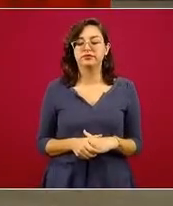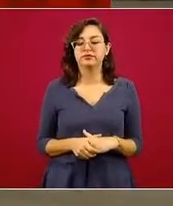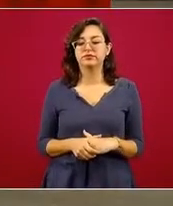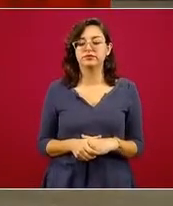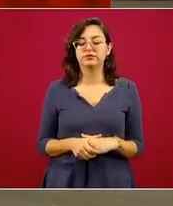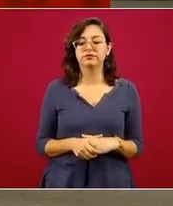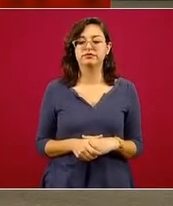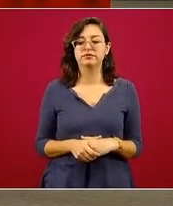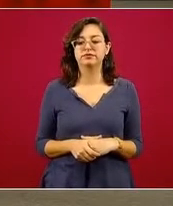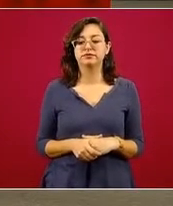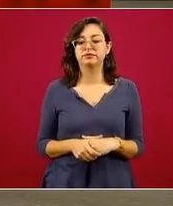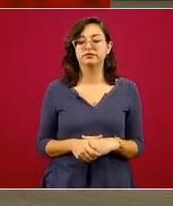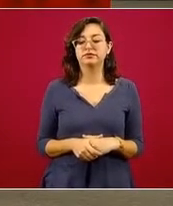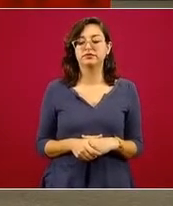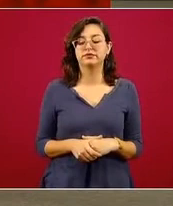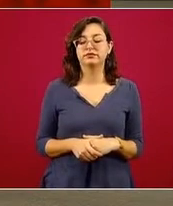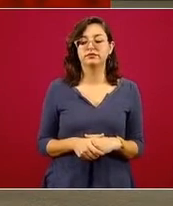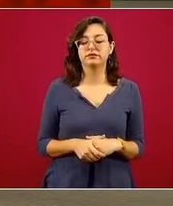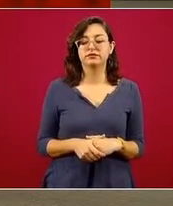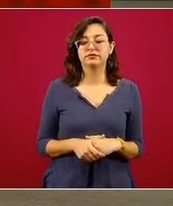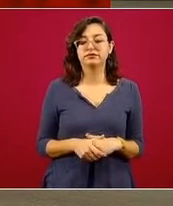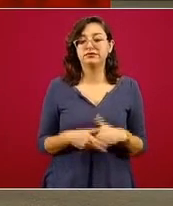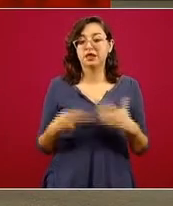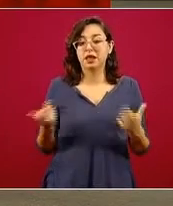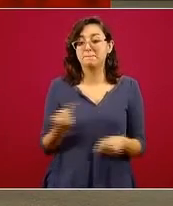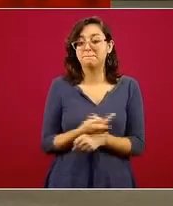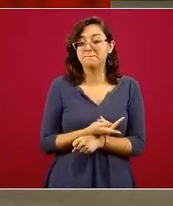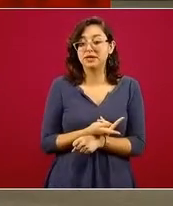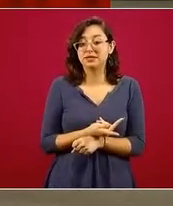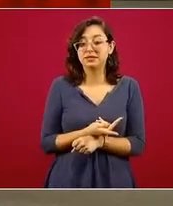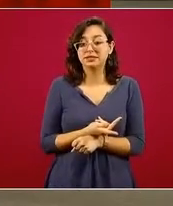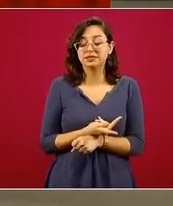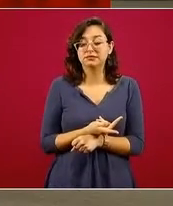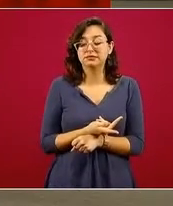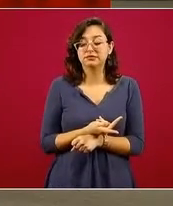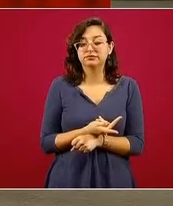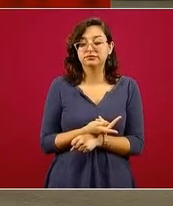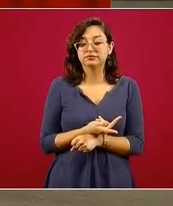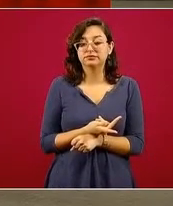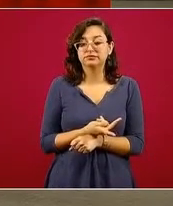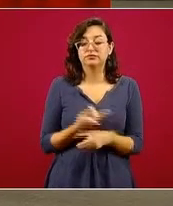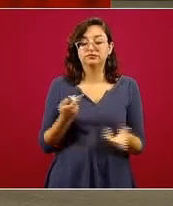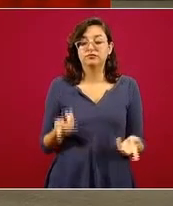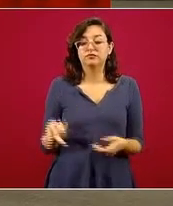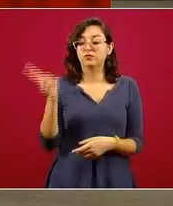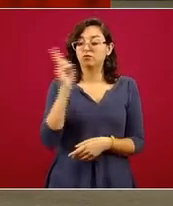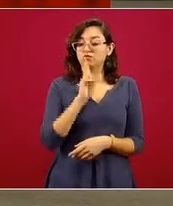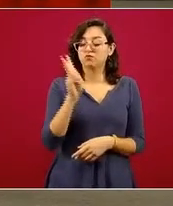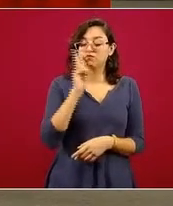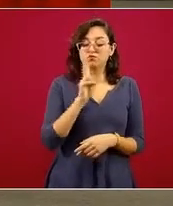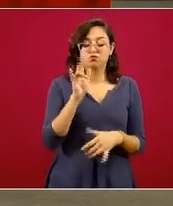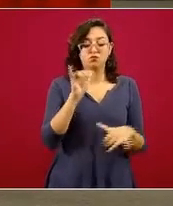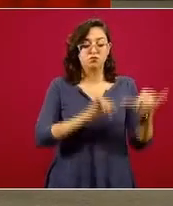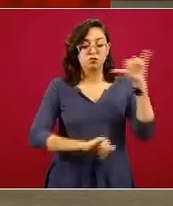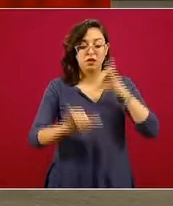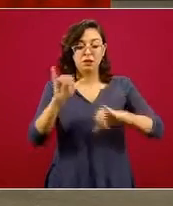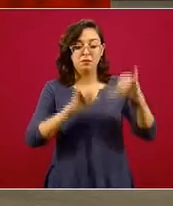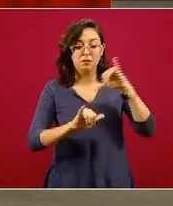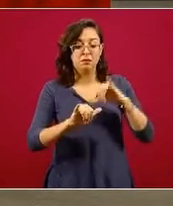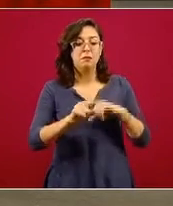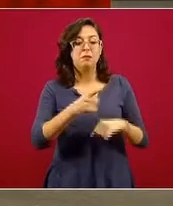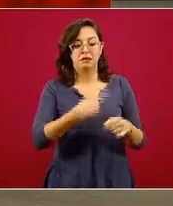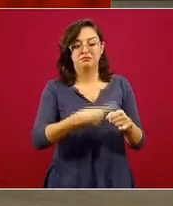Y obviamente el resultado de hacer pruebas con una alta probabilidad, porque son personas